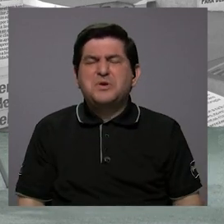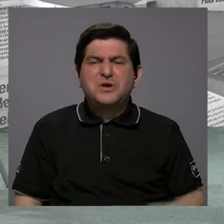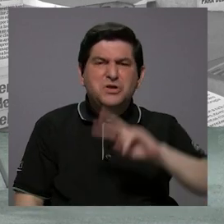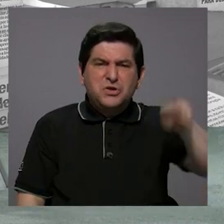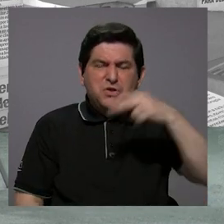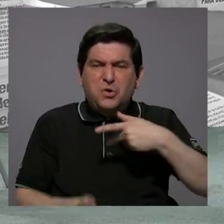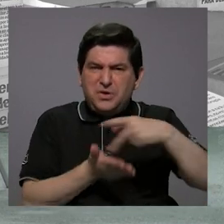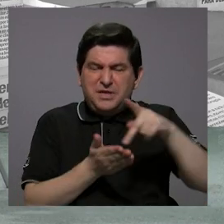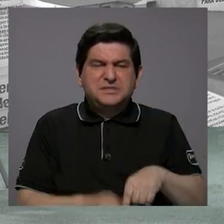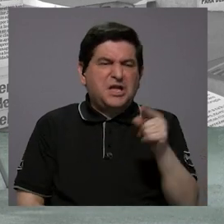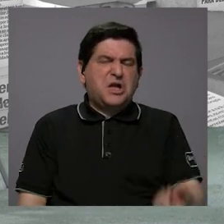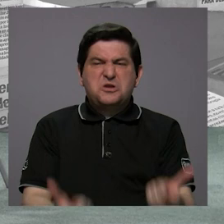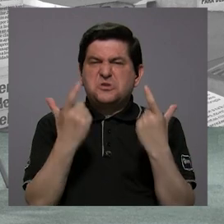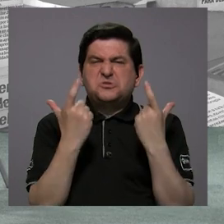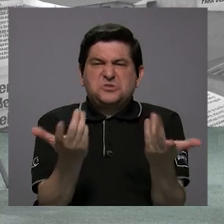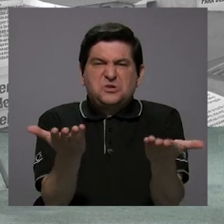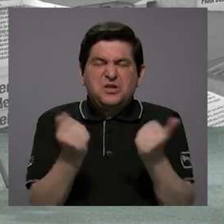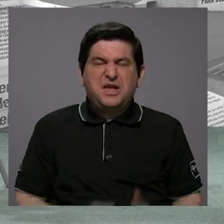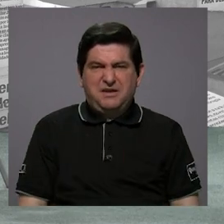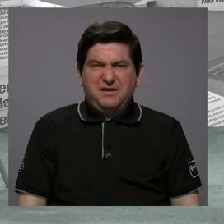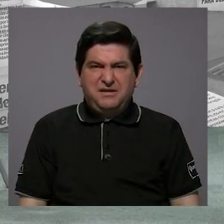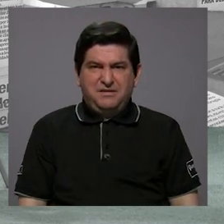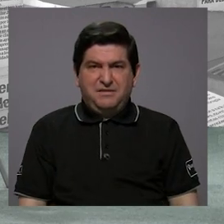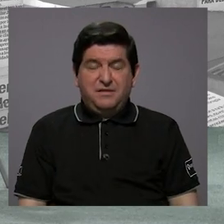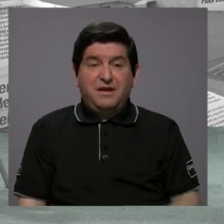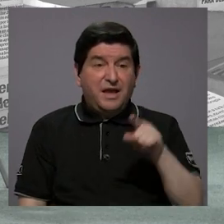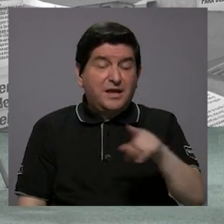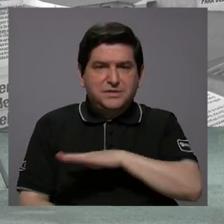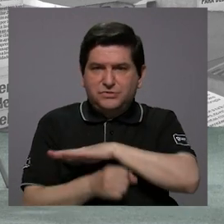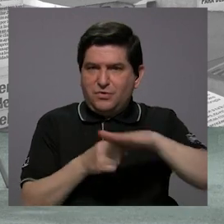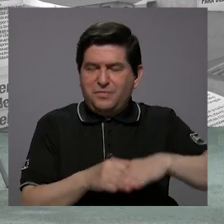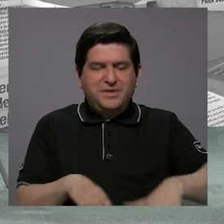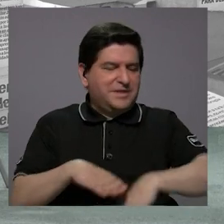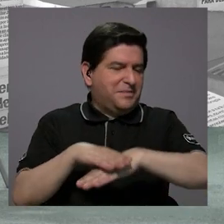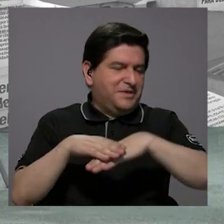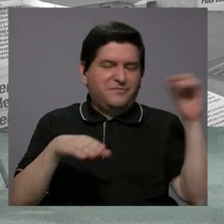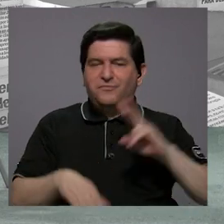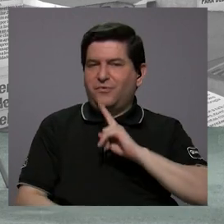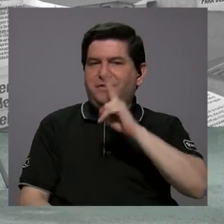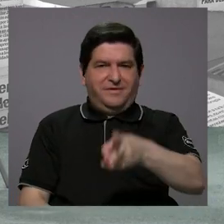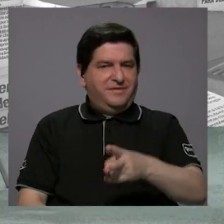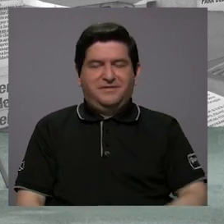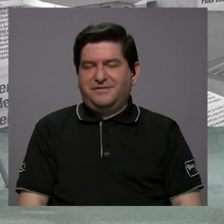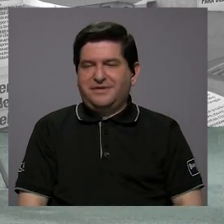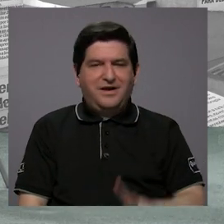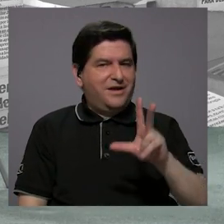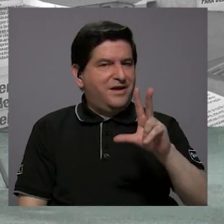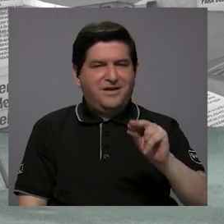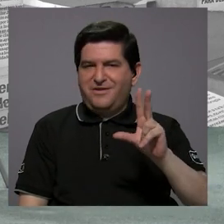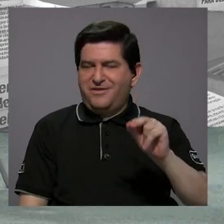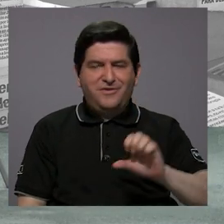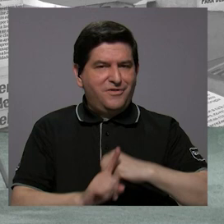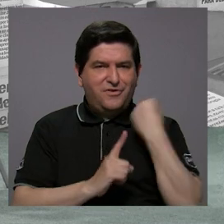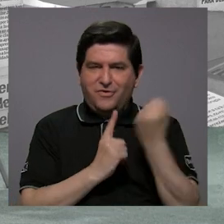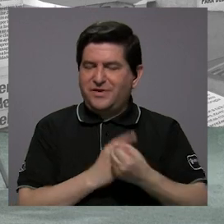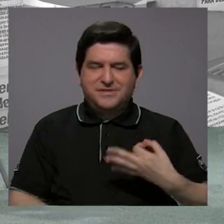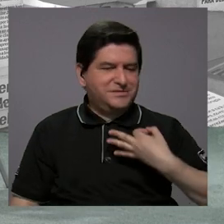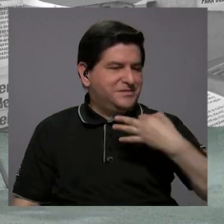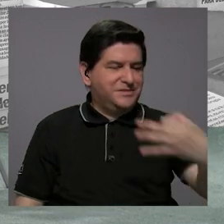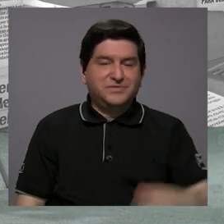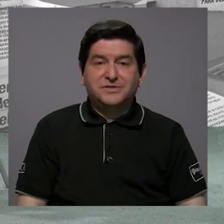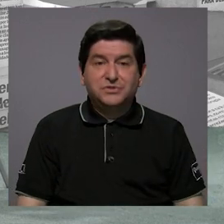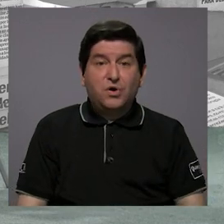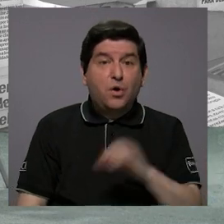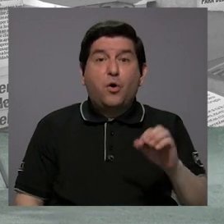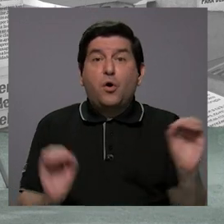son unos plateros, que son unos mercenarios, ¿verdad? Eso está completamente fuera de la realidad. Eso no es el diario vivir, sino